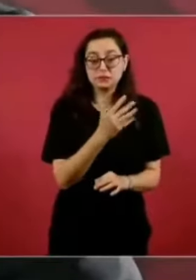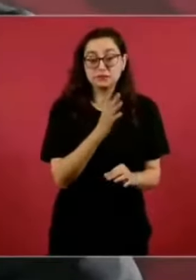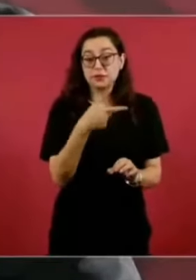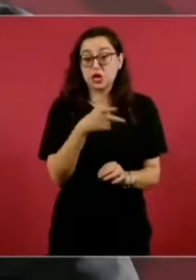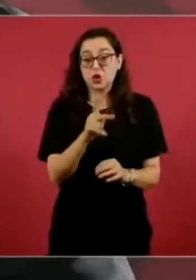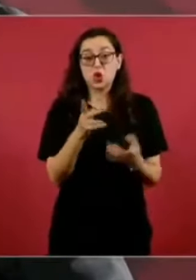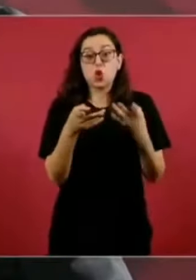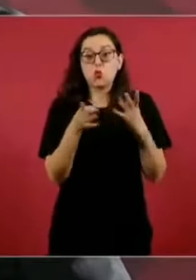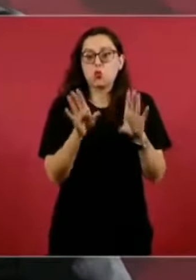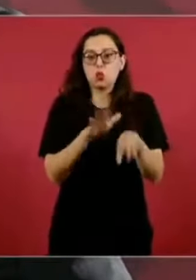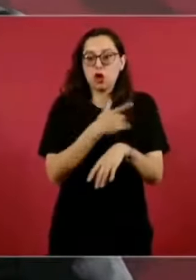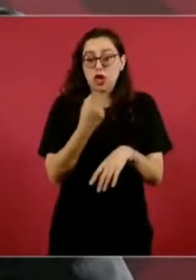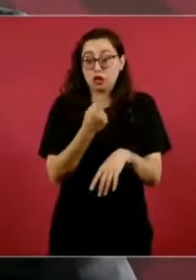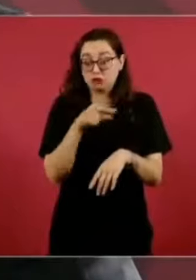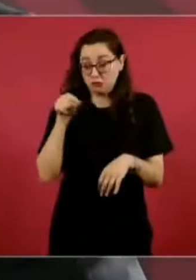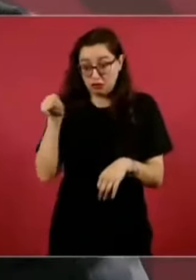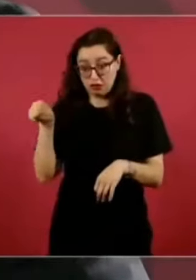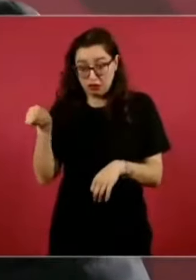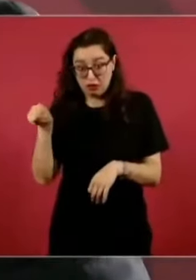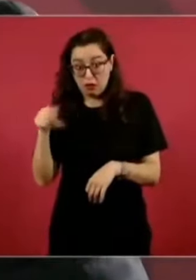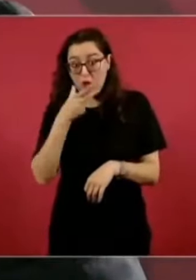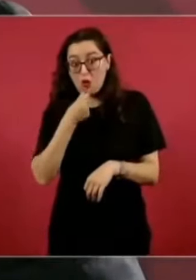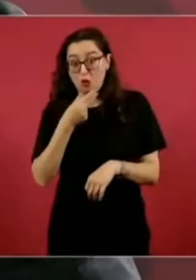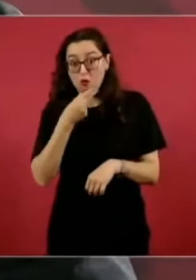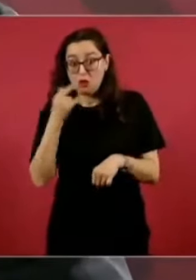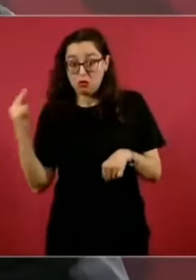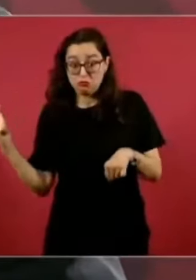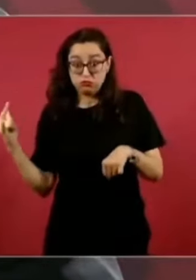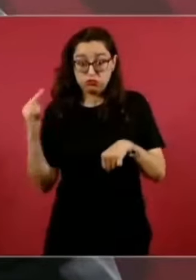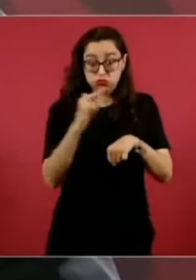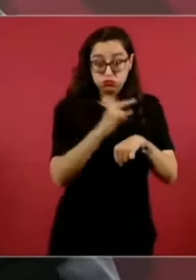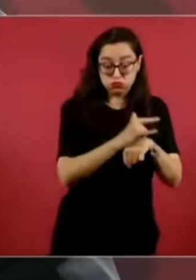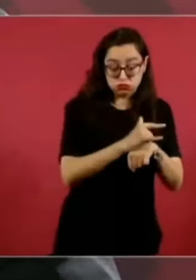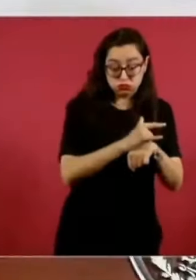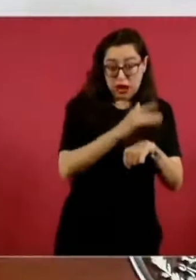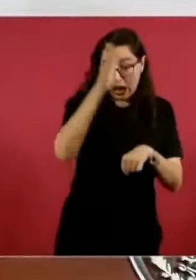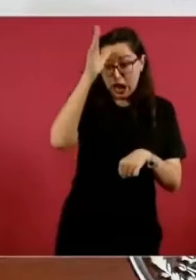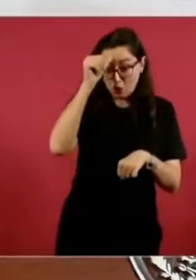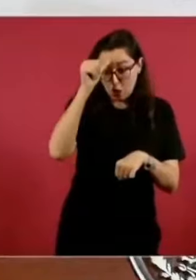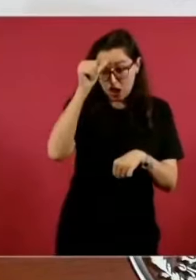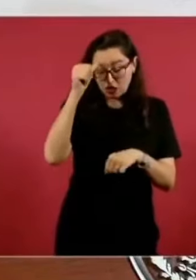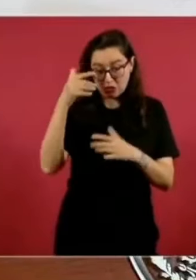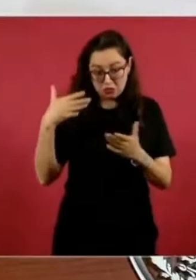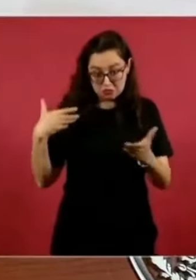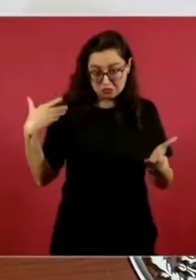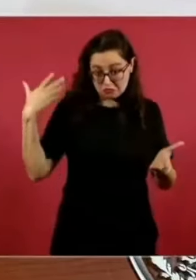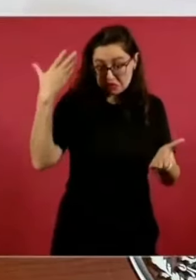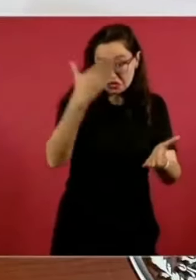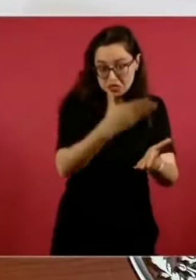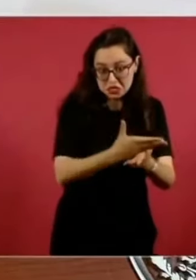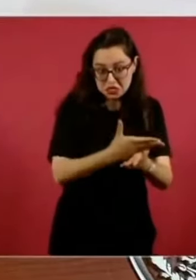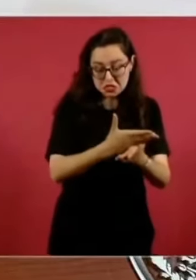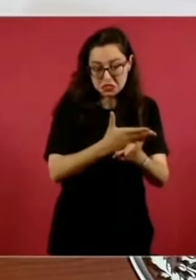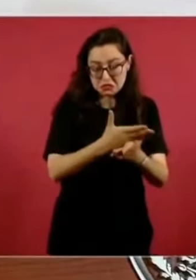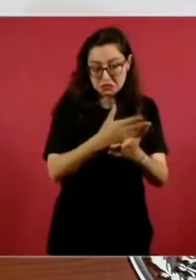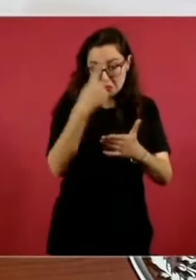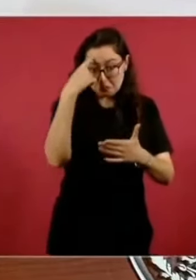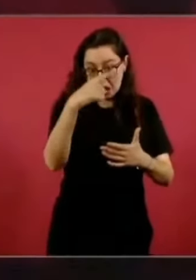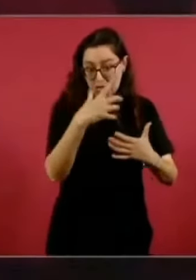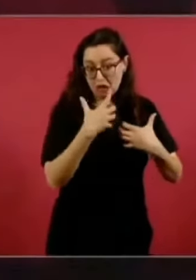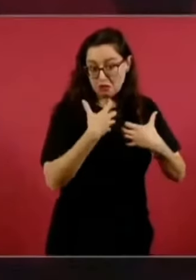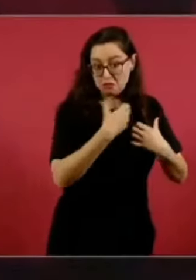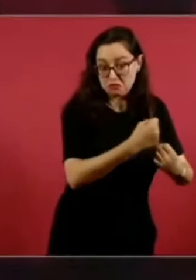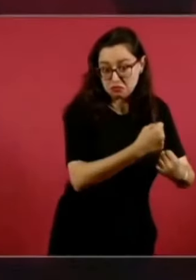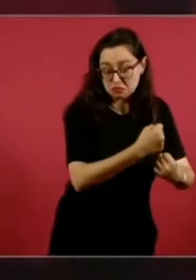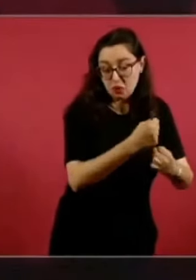o por inteligencia y actuación de las agencias